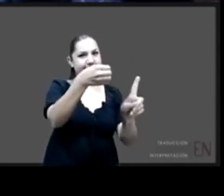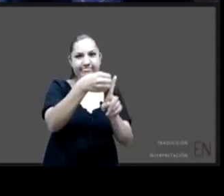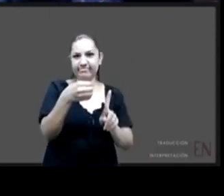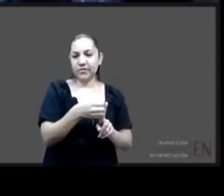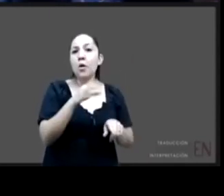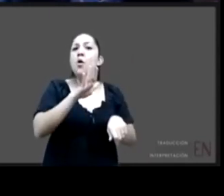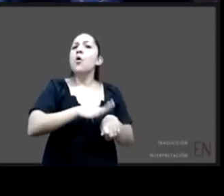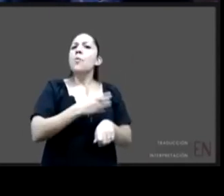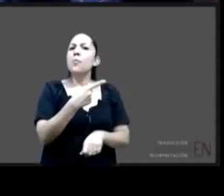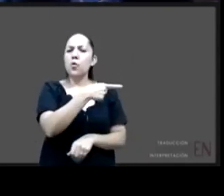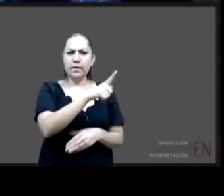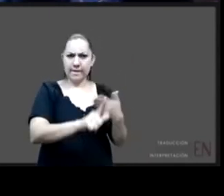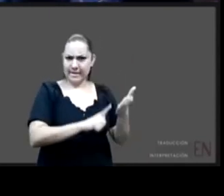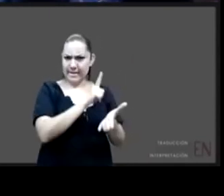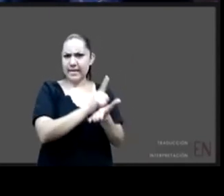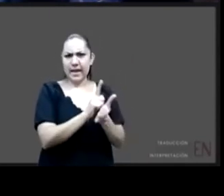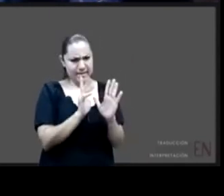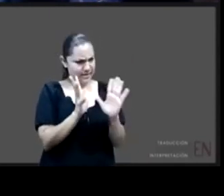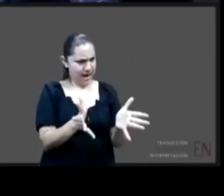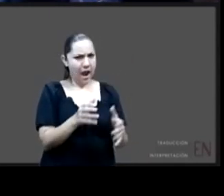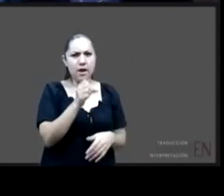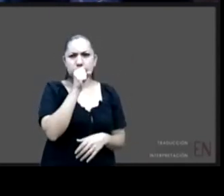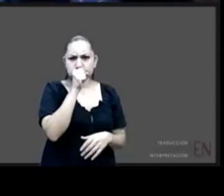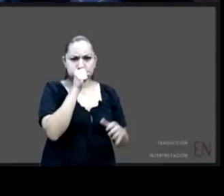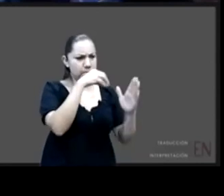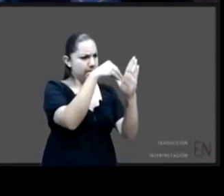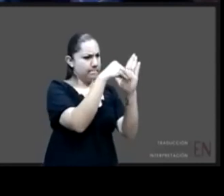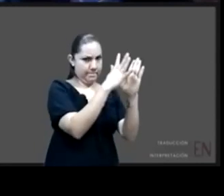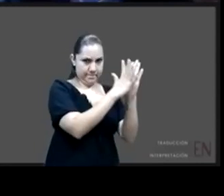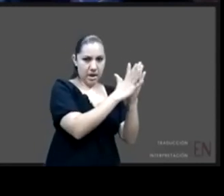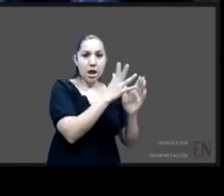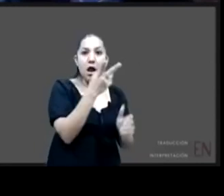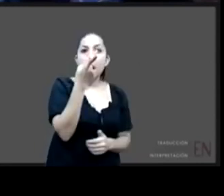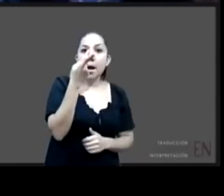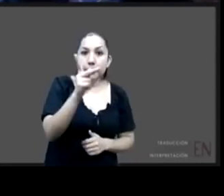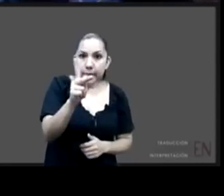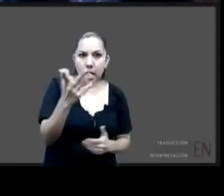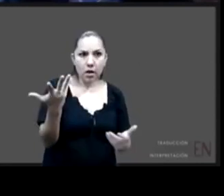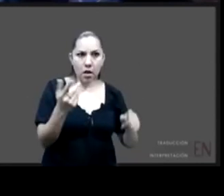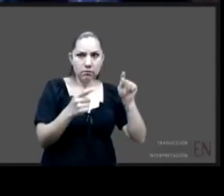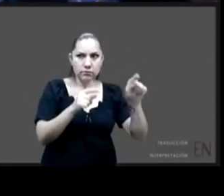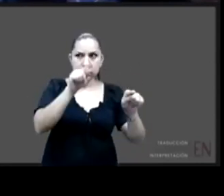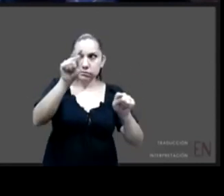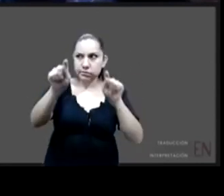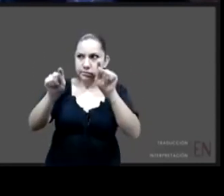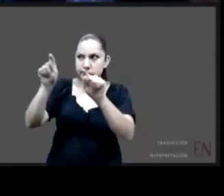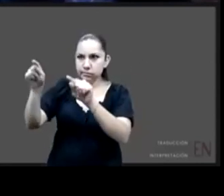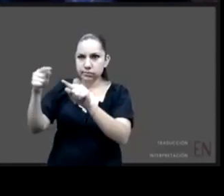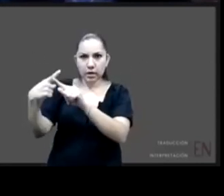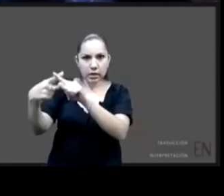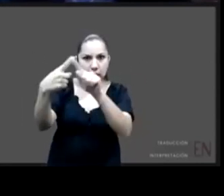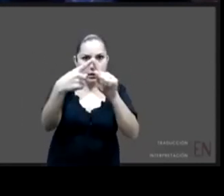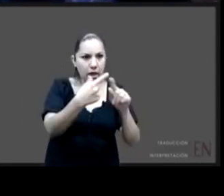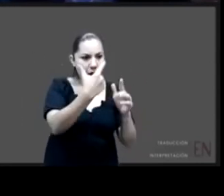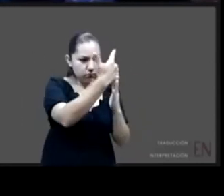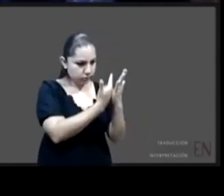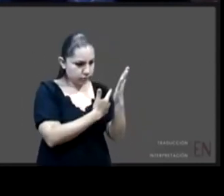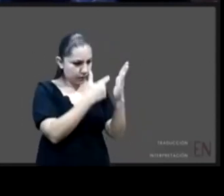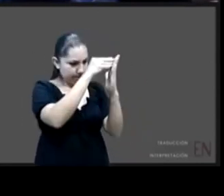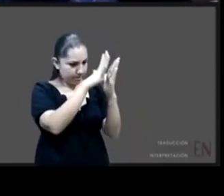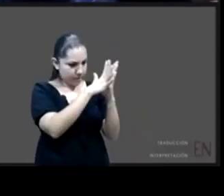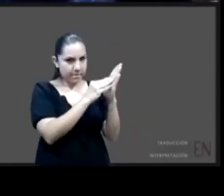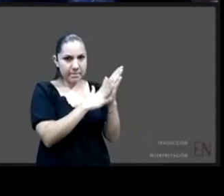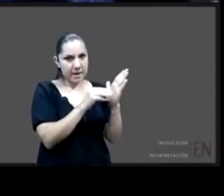no se ha terminado de construir este registro y todavía existen obligaciones pendientes de